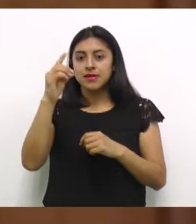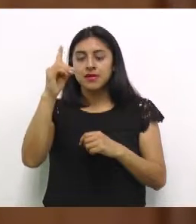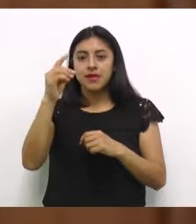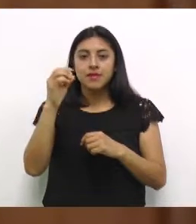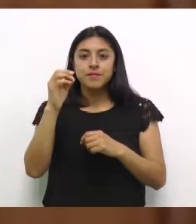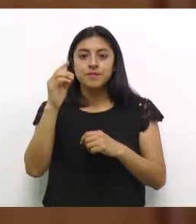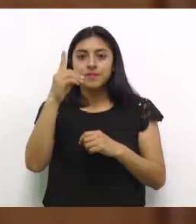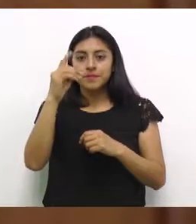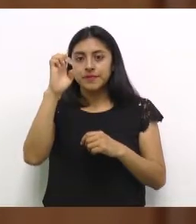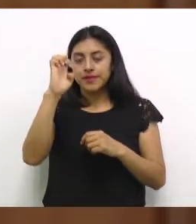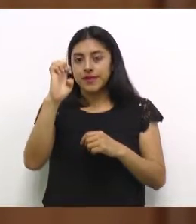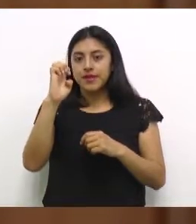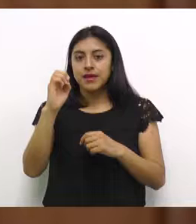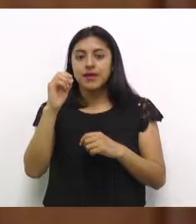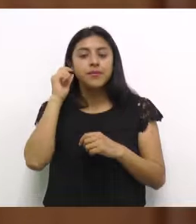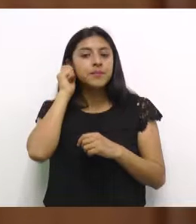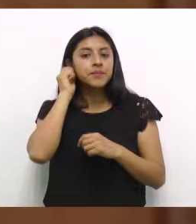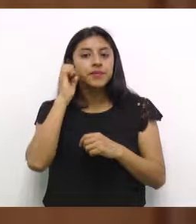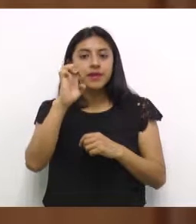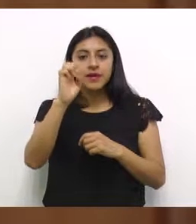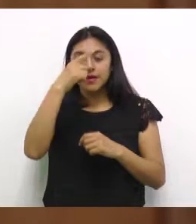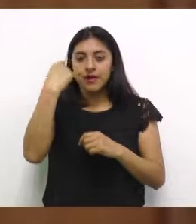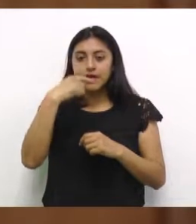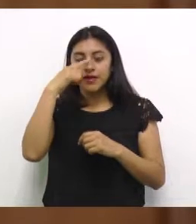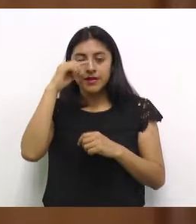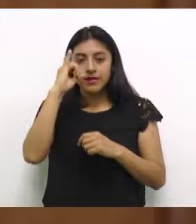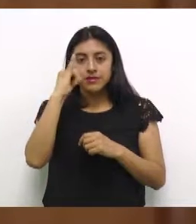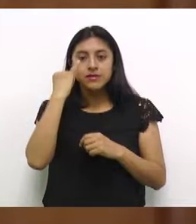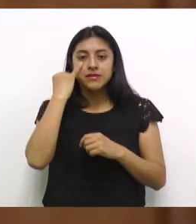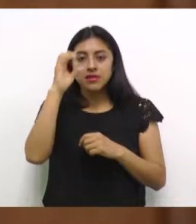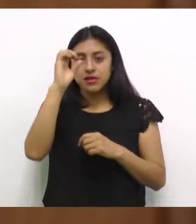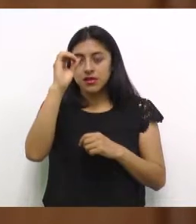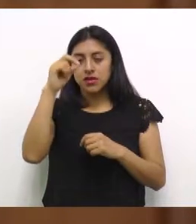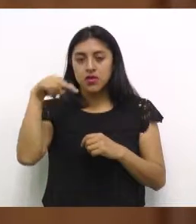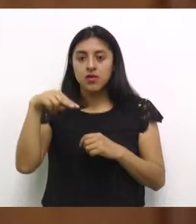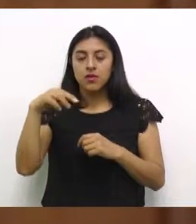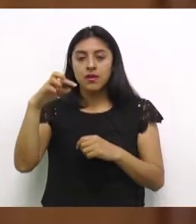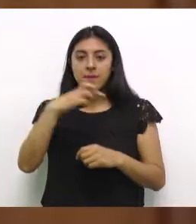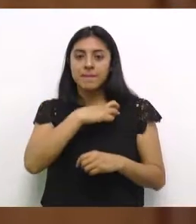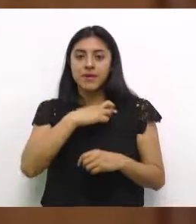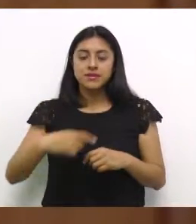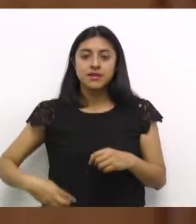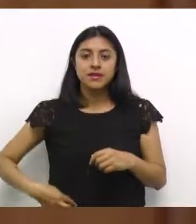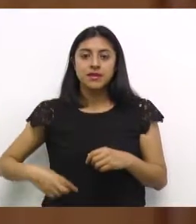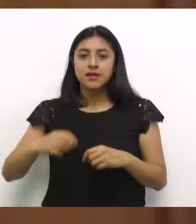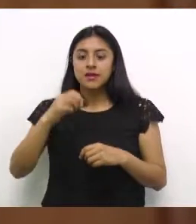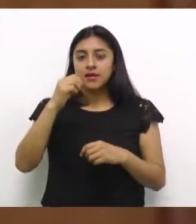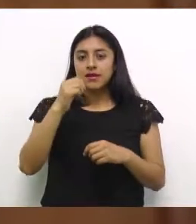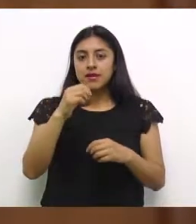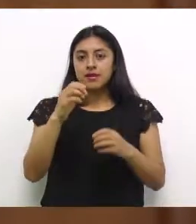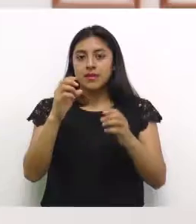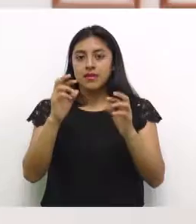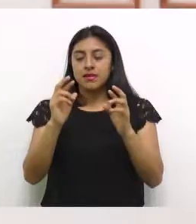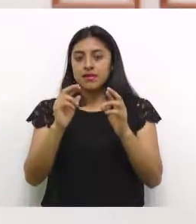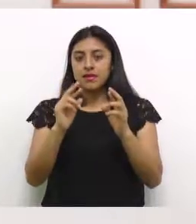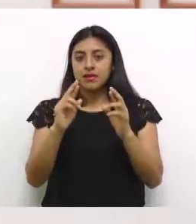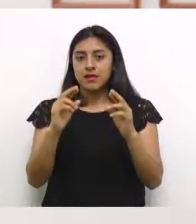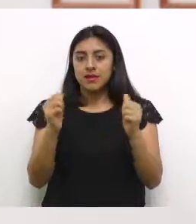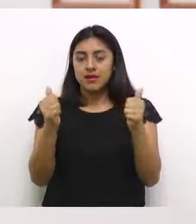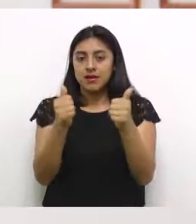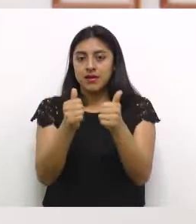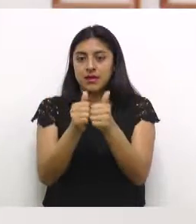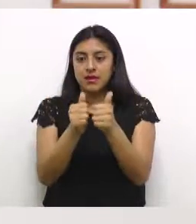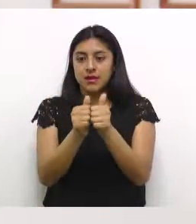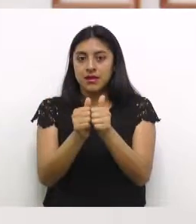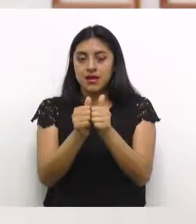prefirió compartir su conocimiento e ideas. Eso lo llevó a ser uno de los primeros arquitectos colegiados en el país, así como